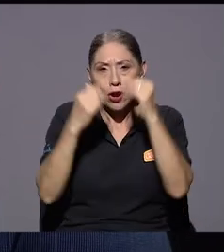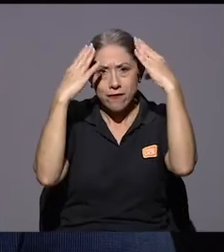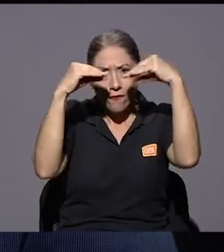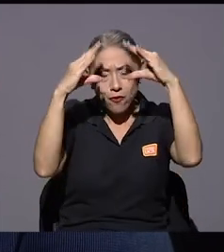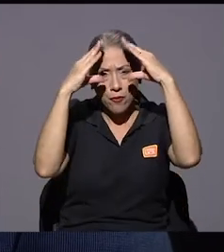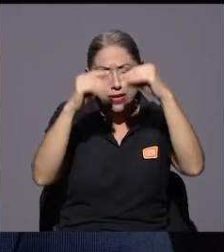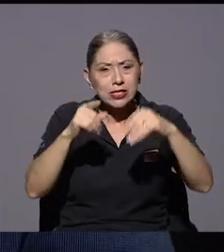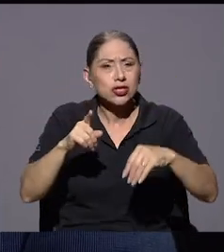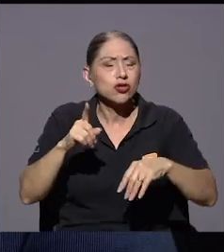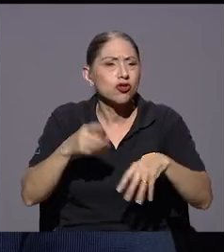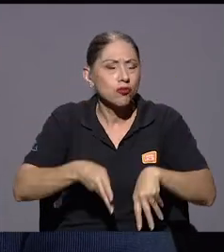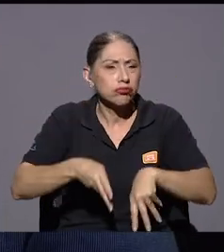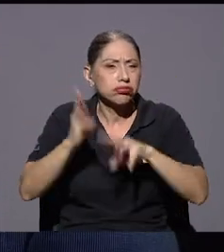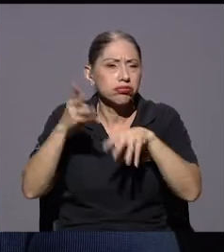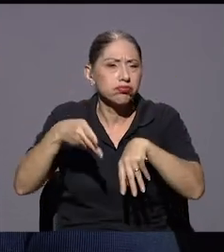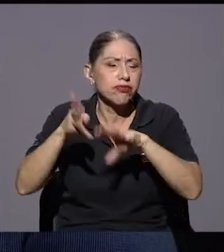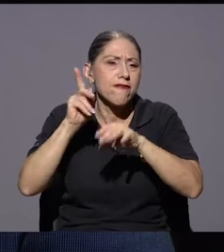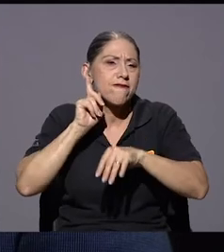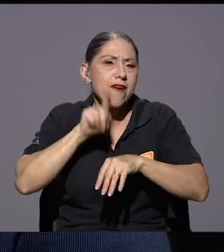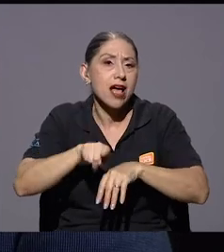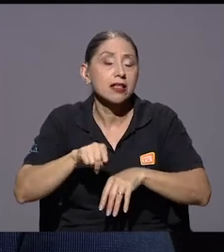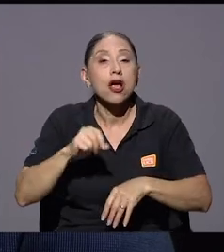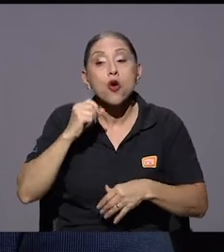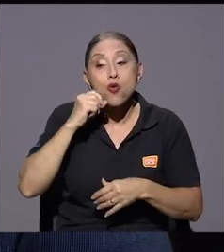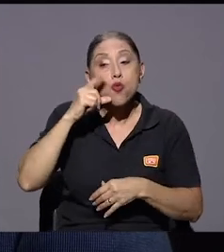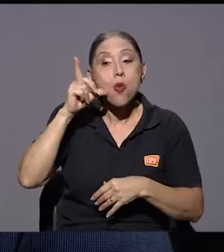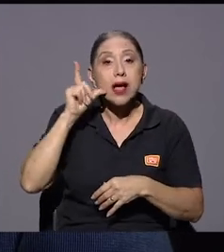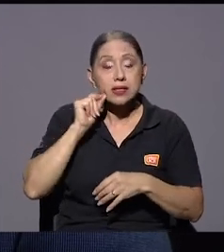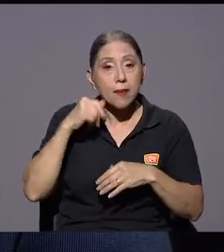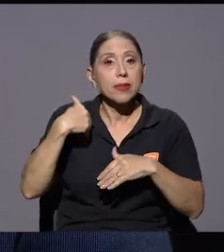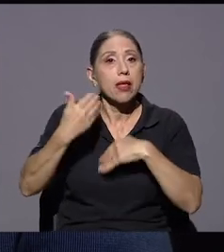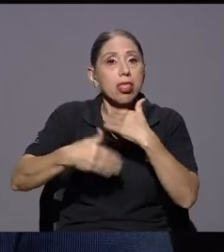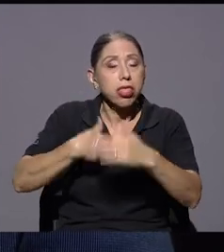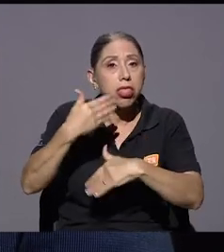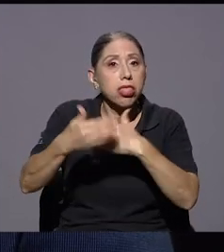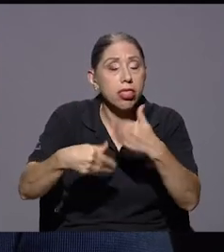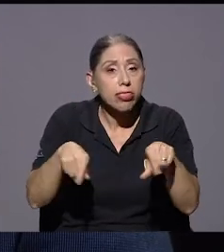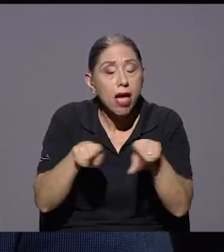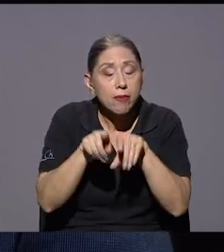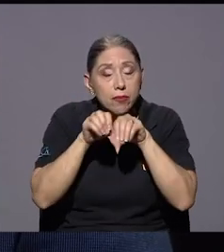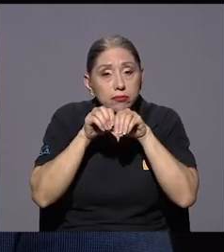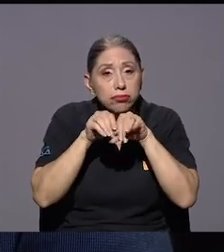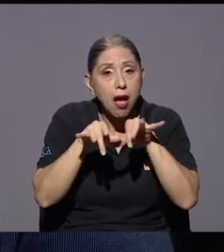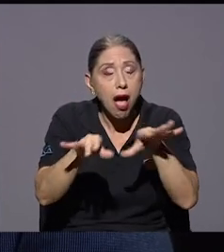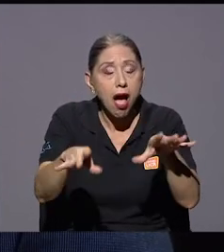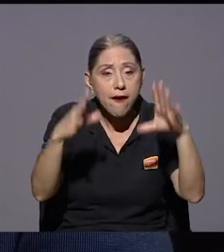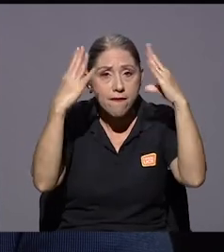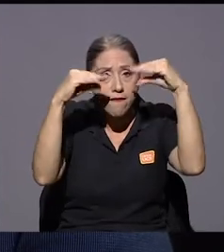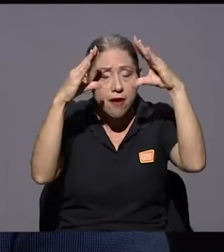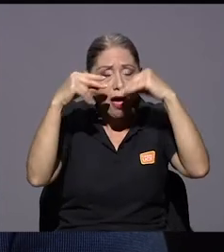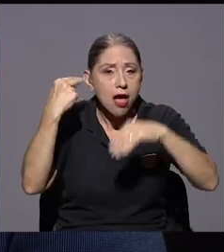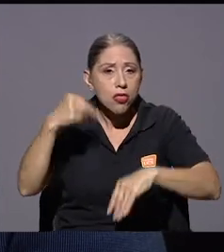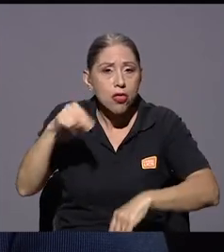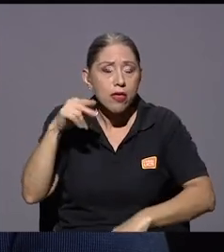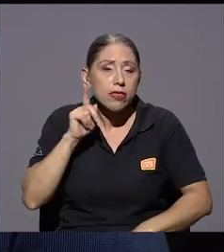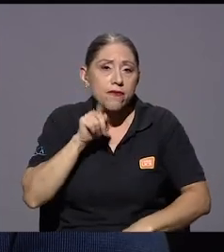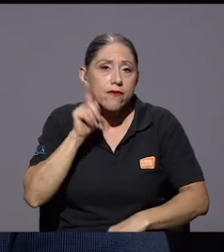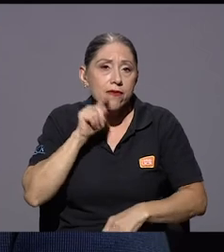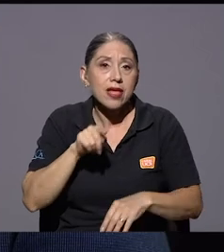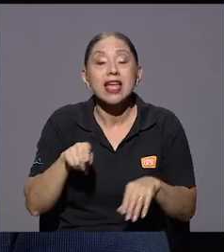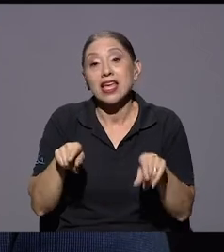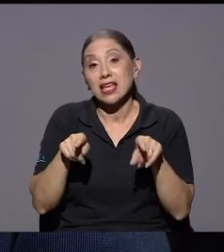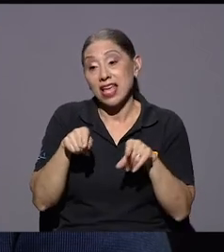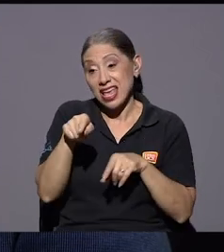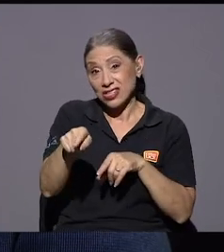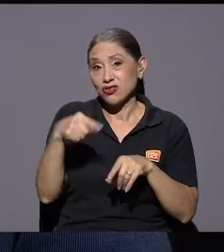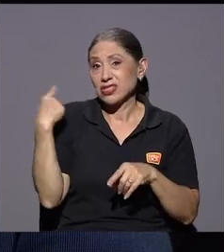hay grupos específicos Whatsapp es el que ha ido creciendo y pensémoslo también que es algo un reto que siempre ha tenido el